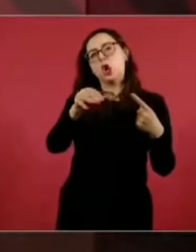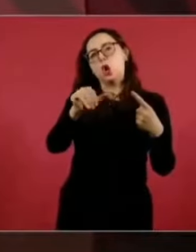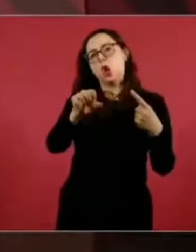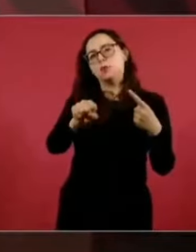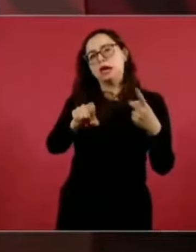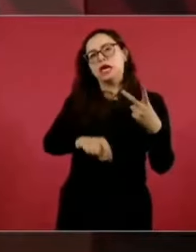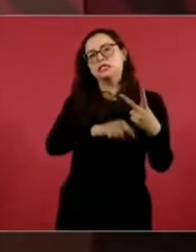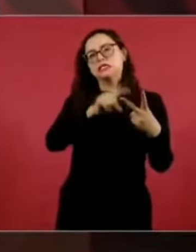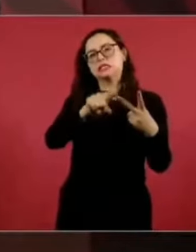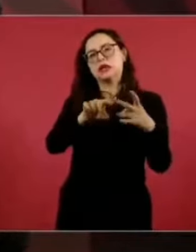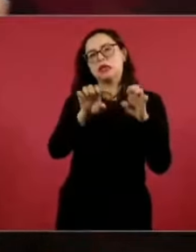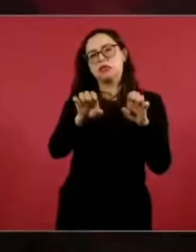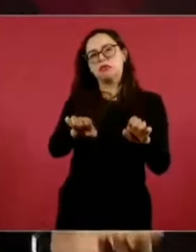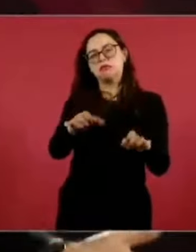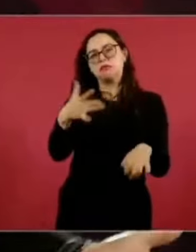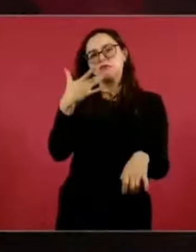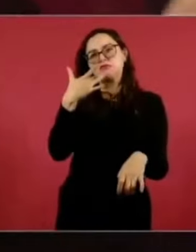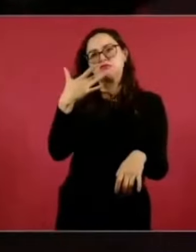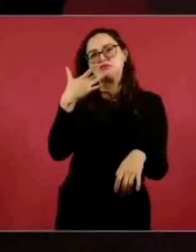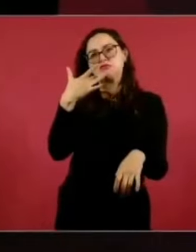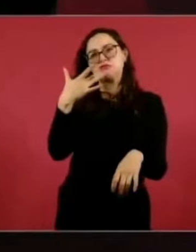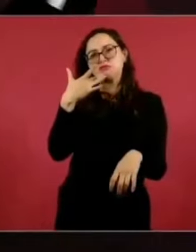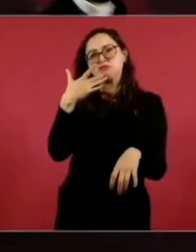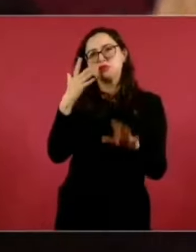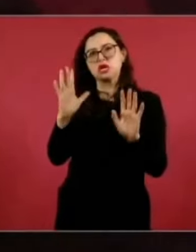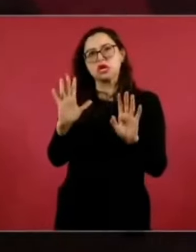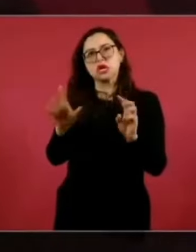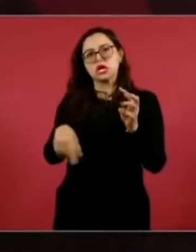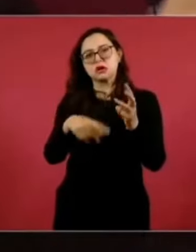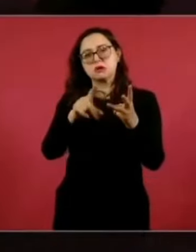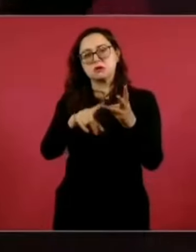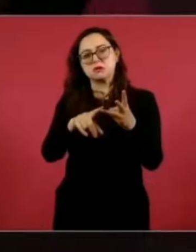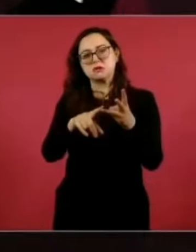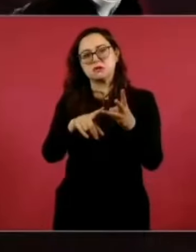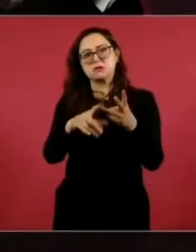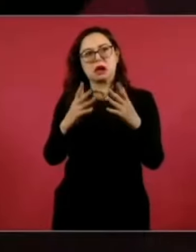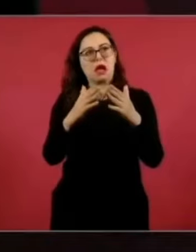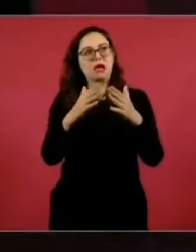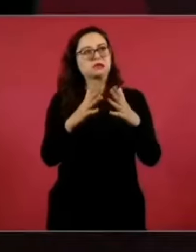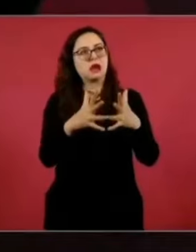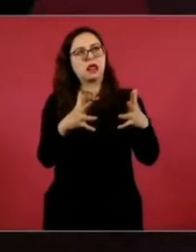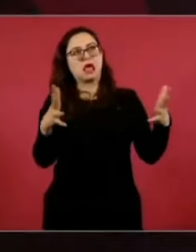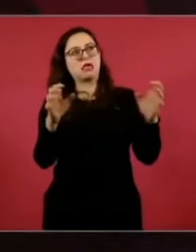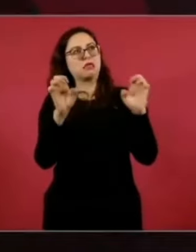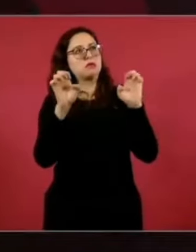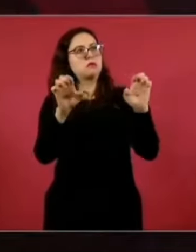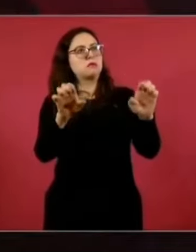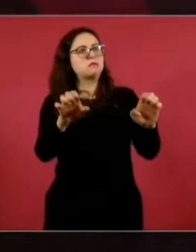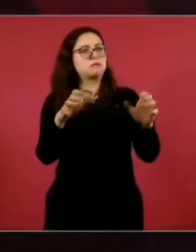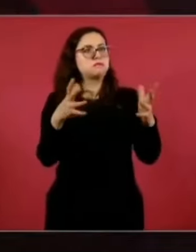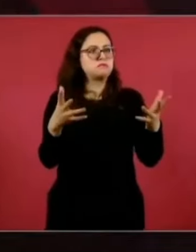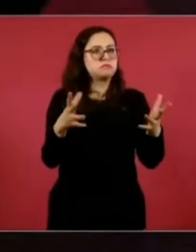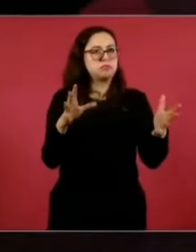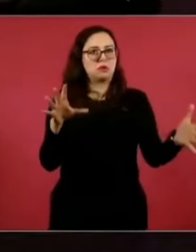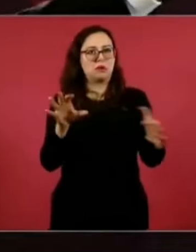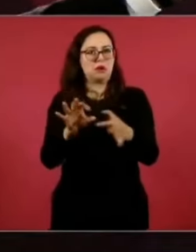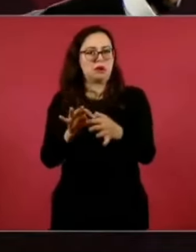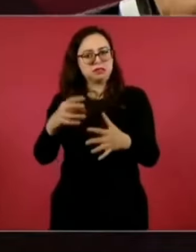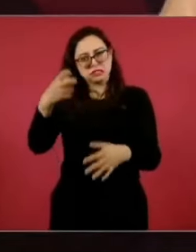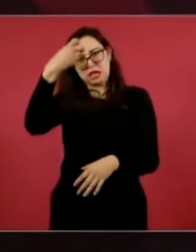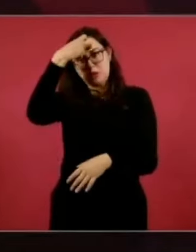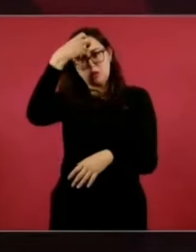de las mansiones vinculadas a Chapultepec,